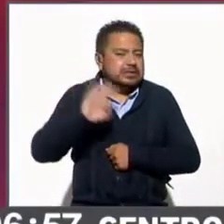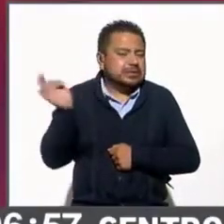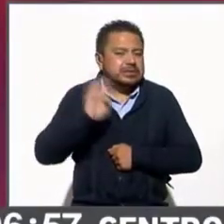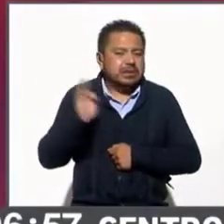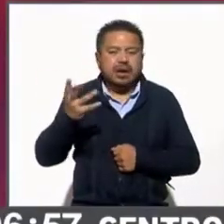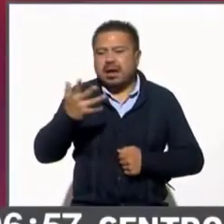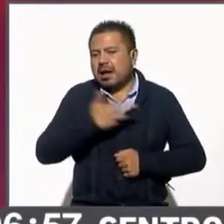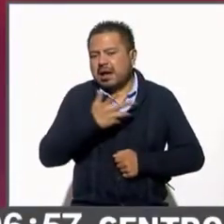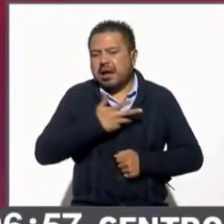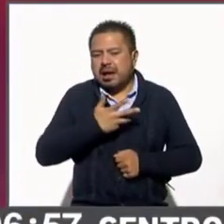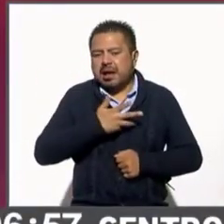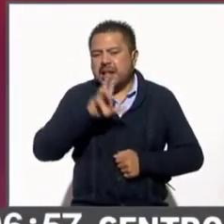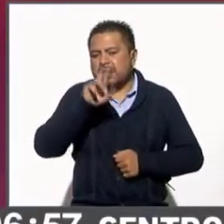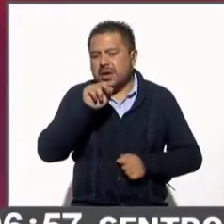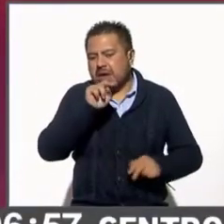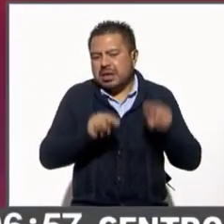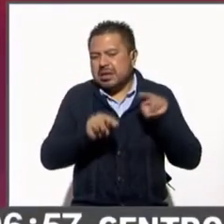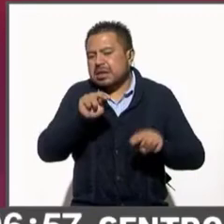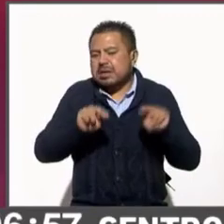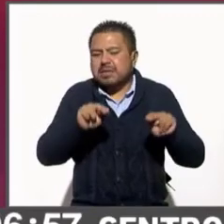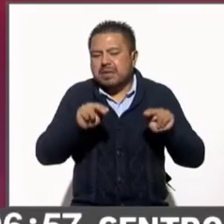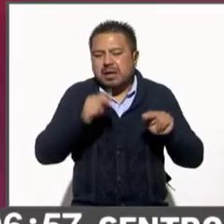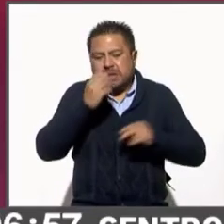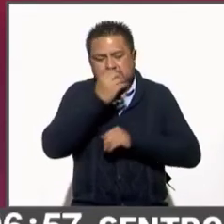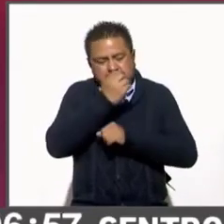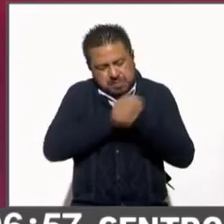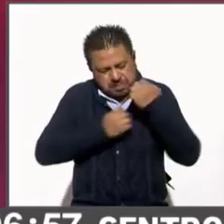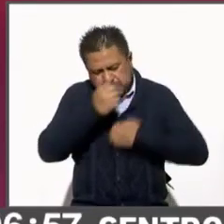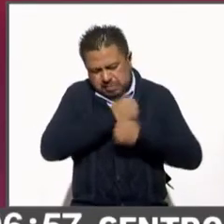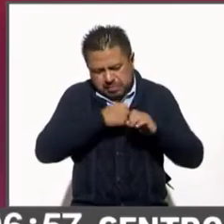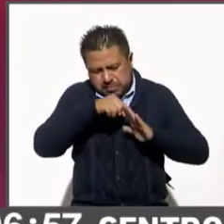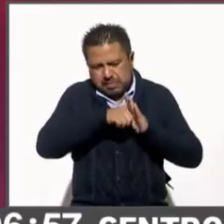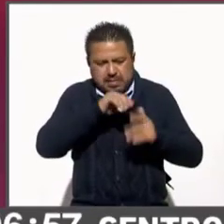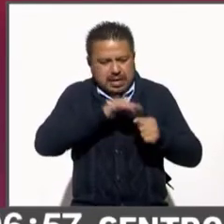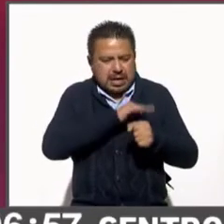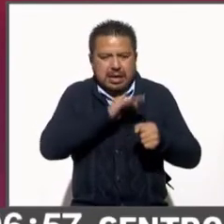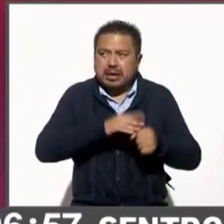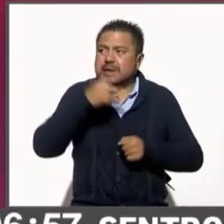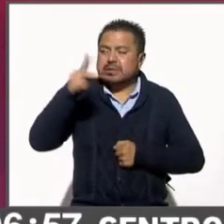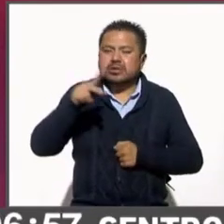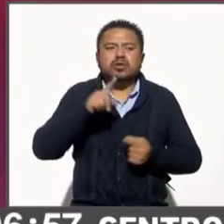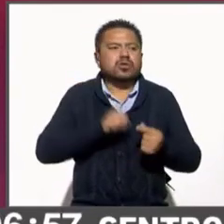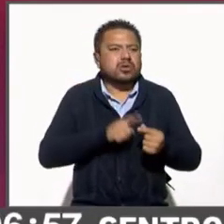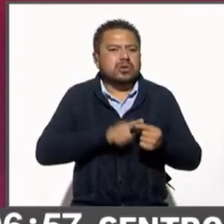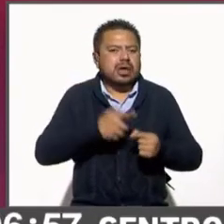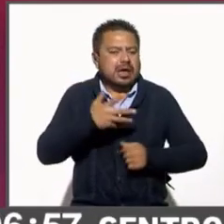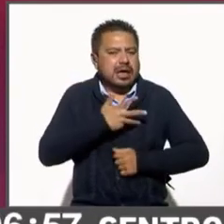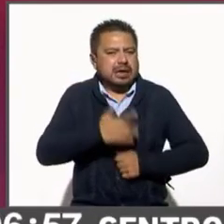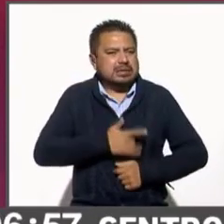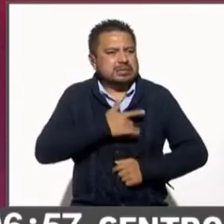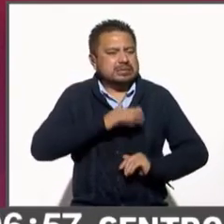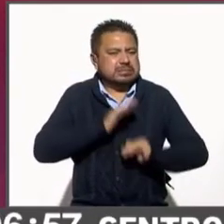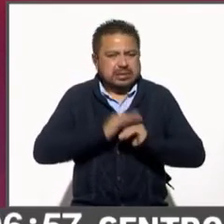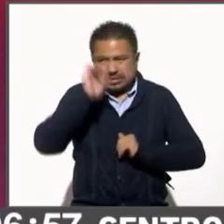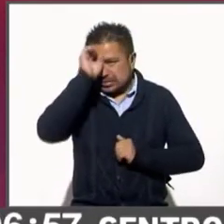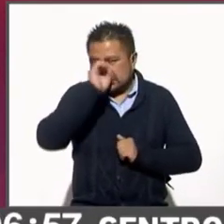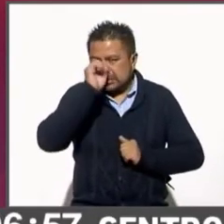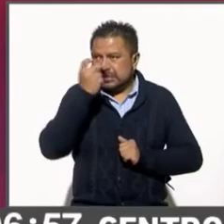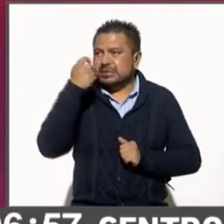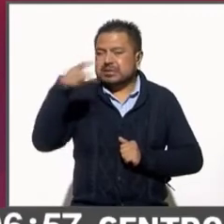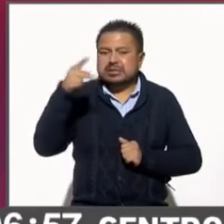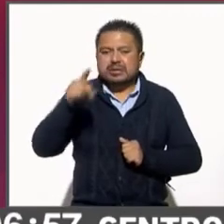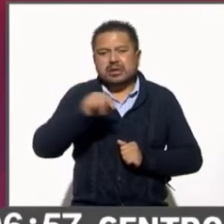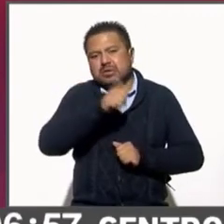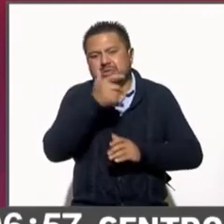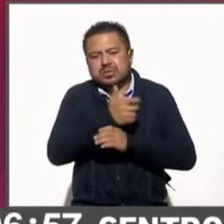hay nivel que se evalúa su administración, donde hay una visión más crítica y en algunos aspectos en